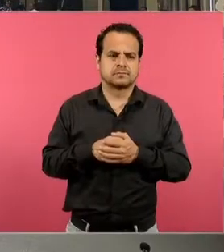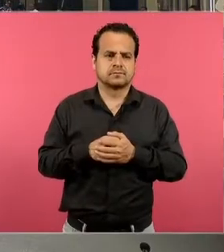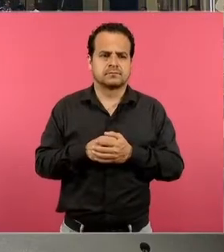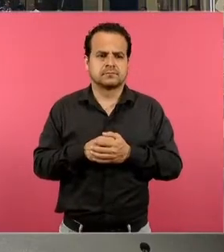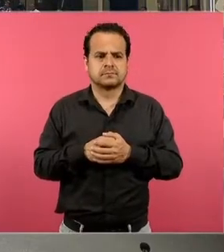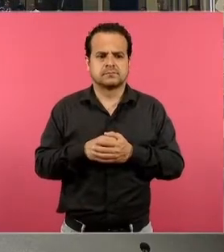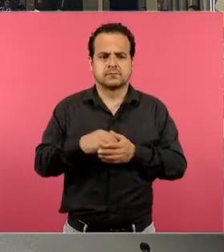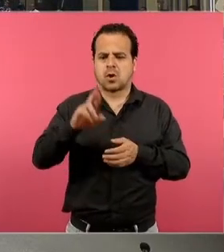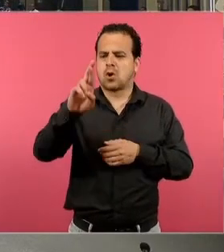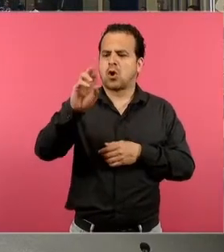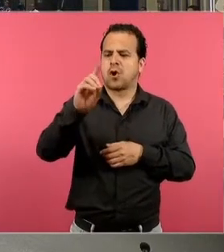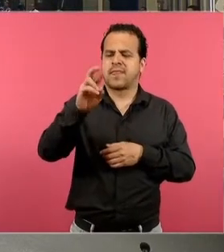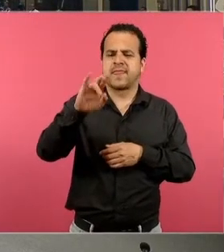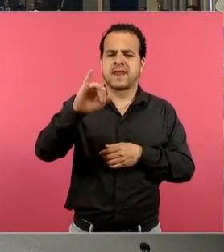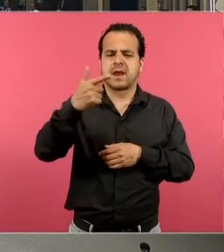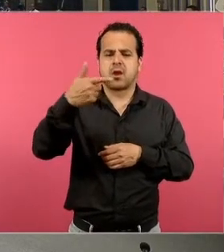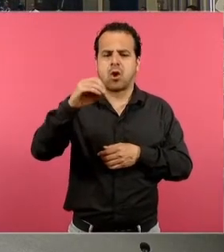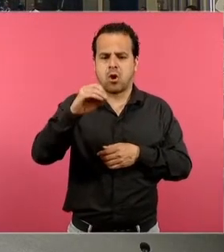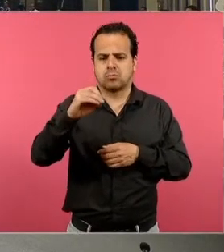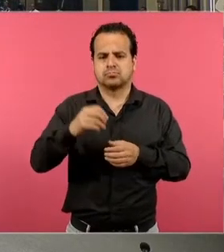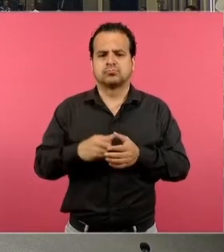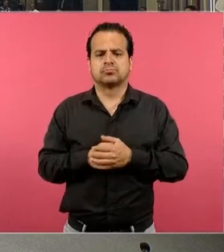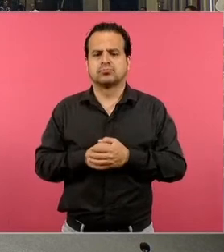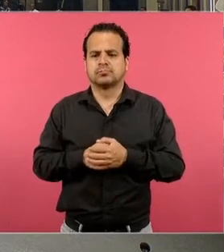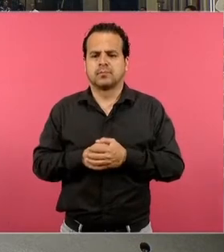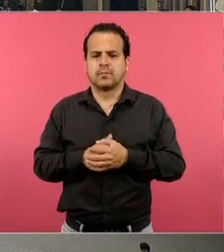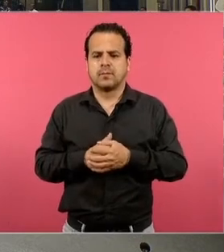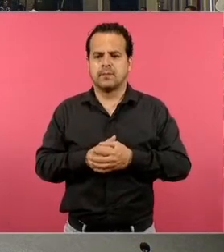Rodrigo. Aquí está.